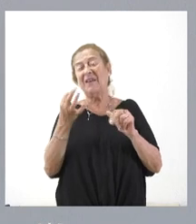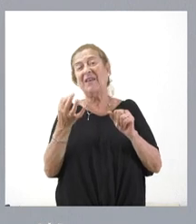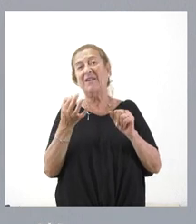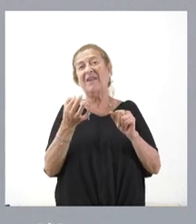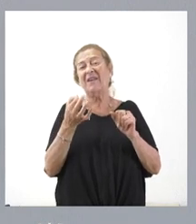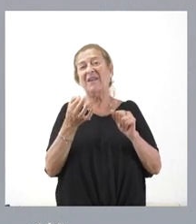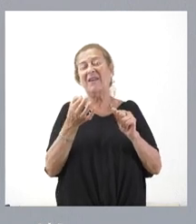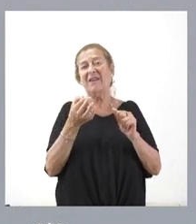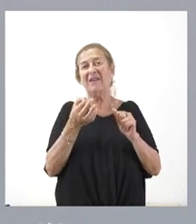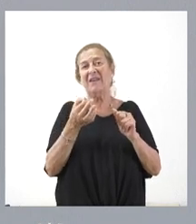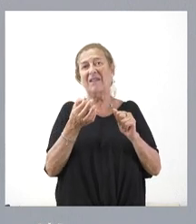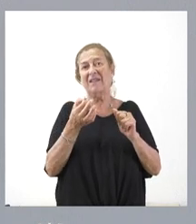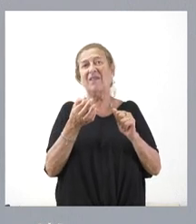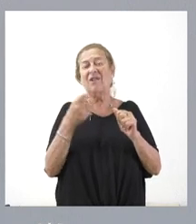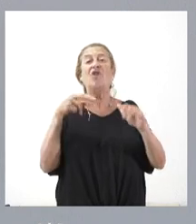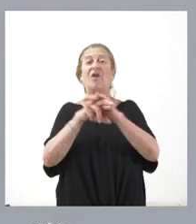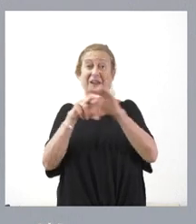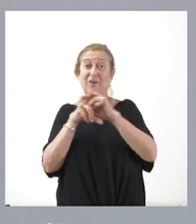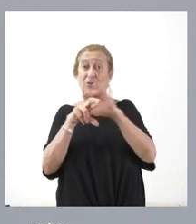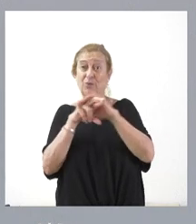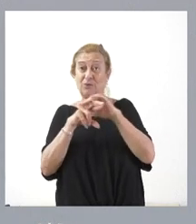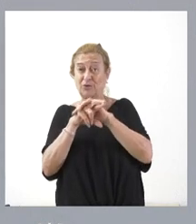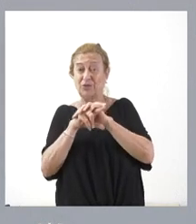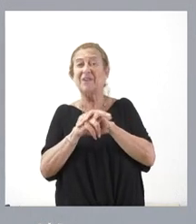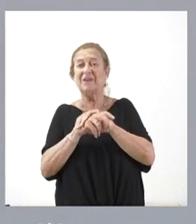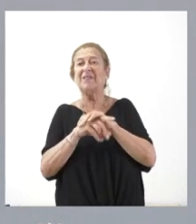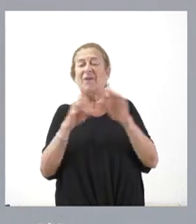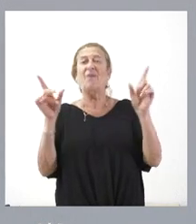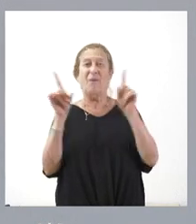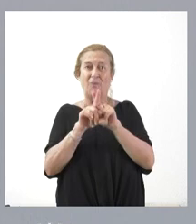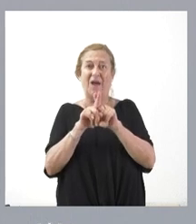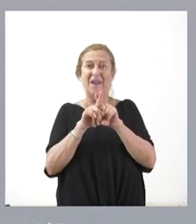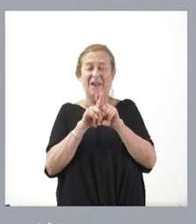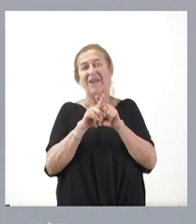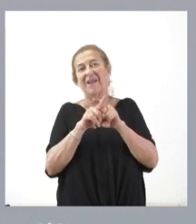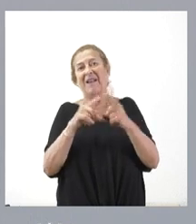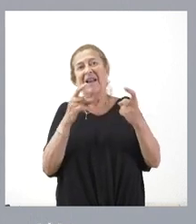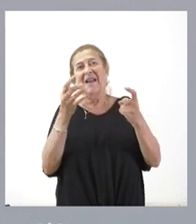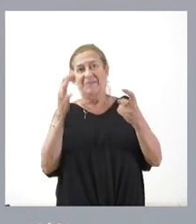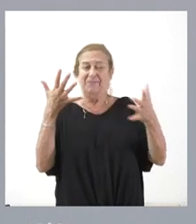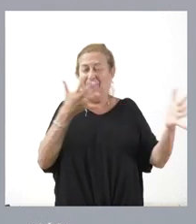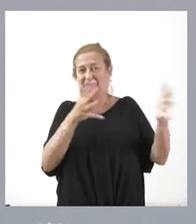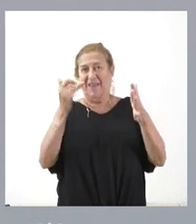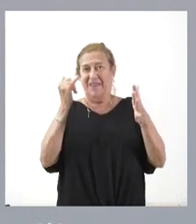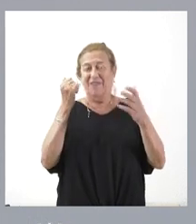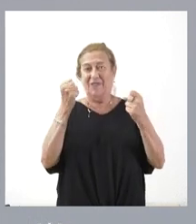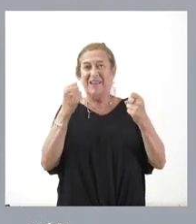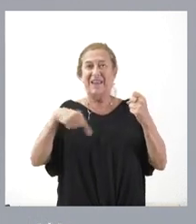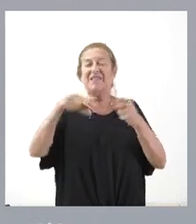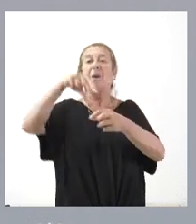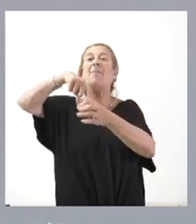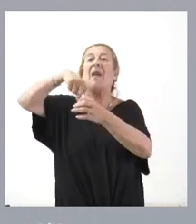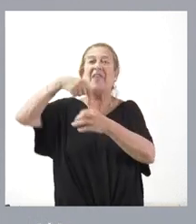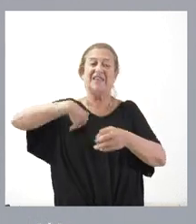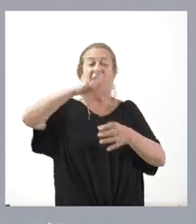los recursos están tensionados, que las plazas están